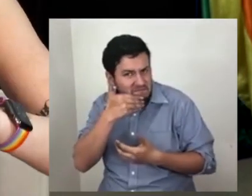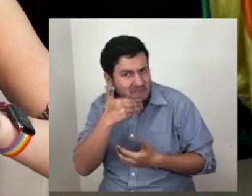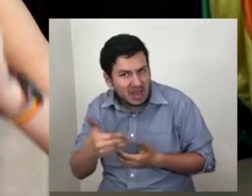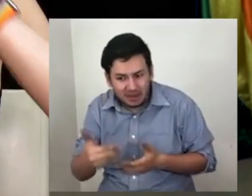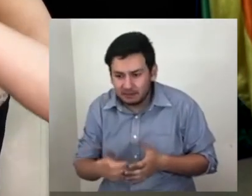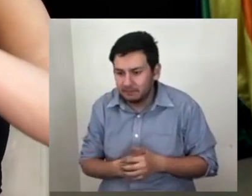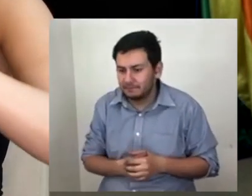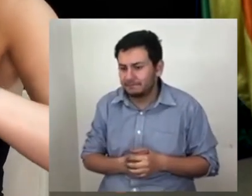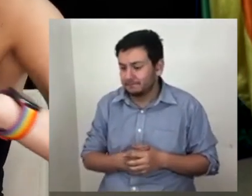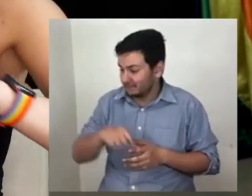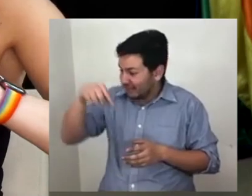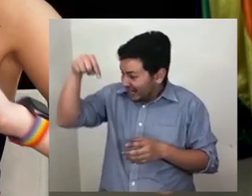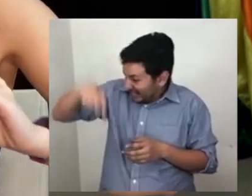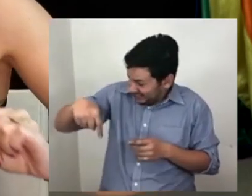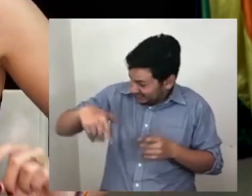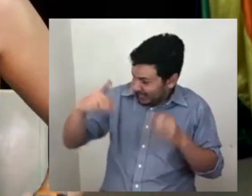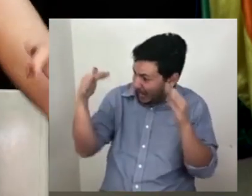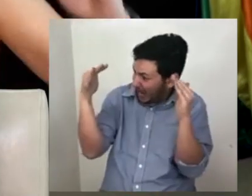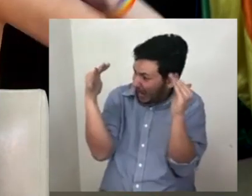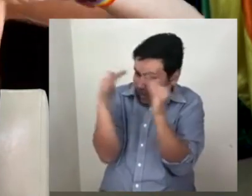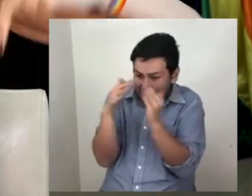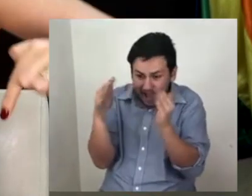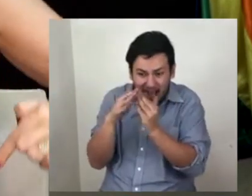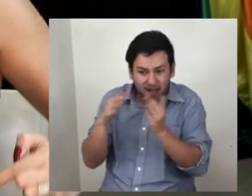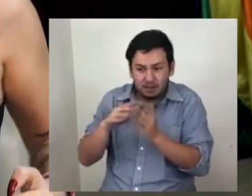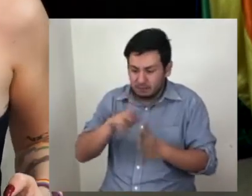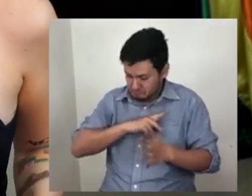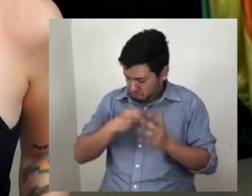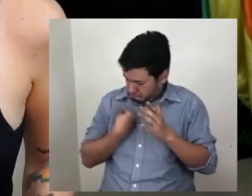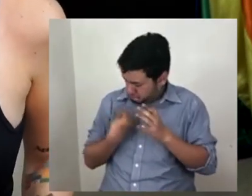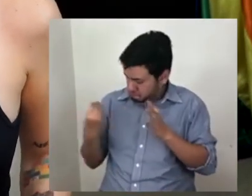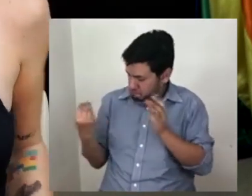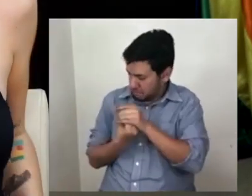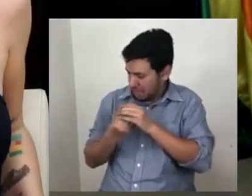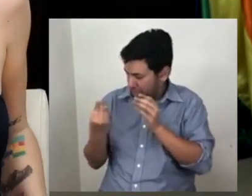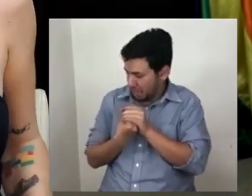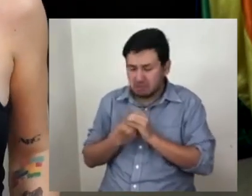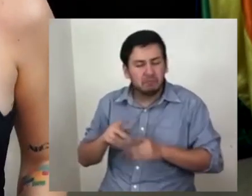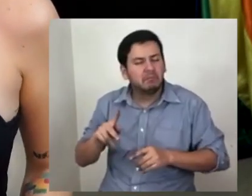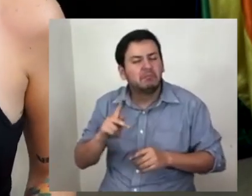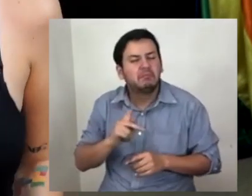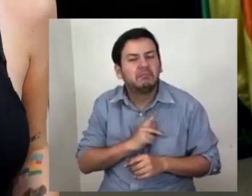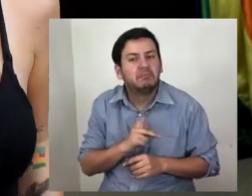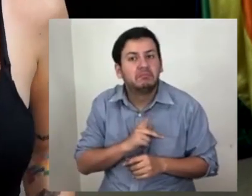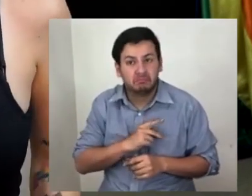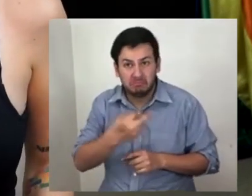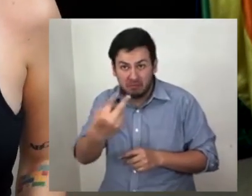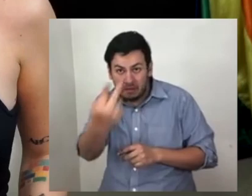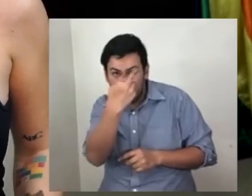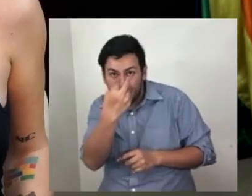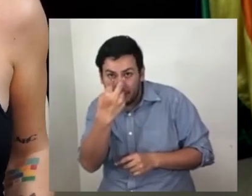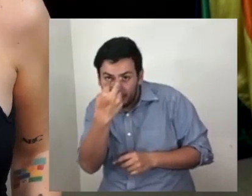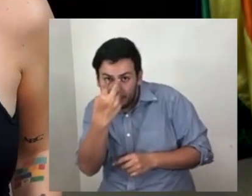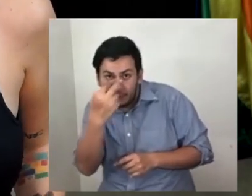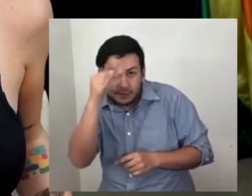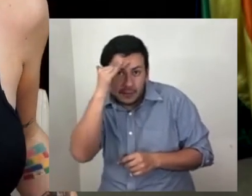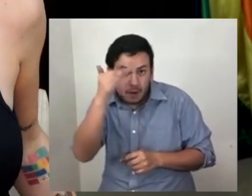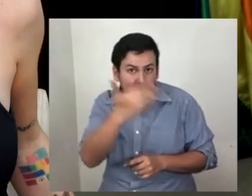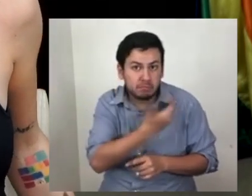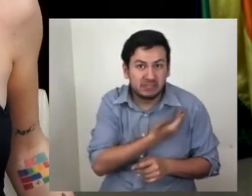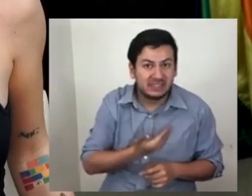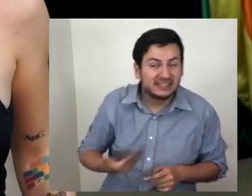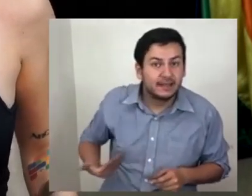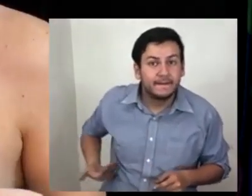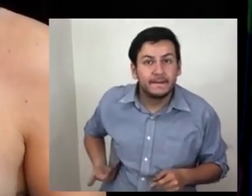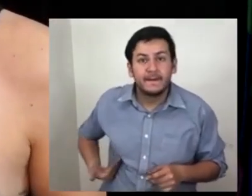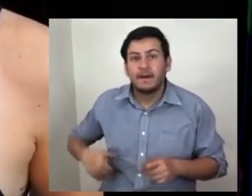liderocracia. No, no, señores y señoras, esta casa donde yo estoy es territorio privado inexapropiable. Me escucha, señor